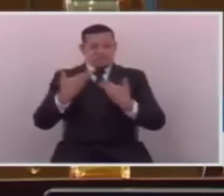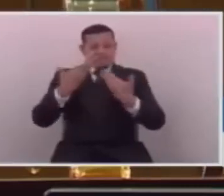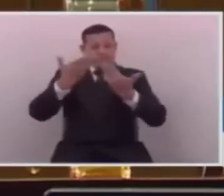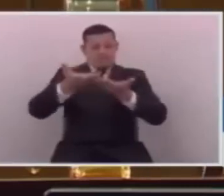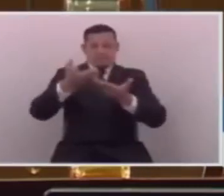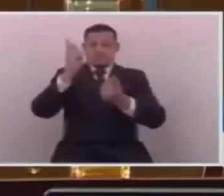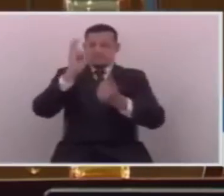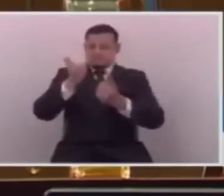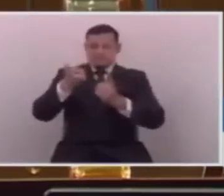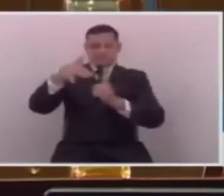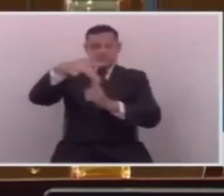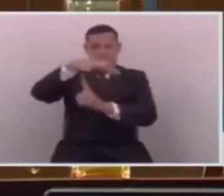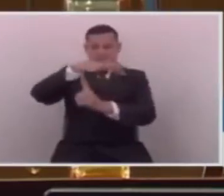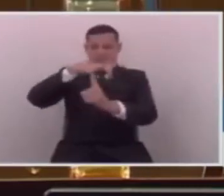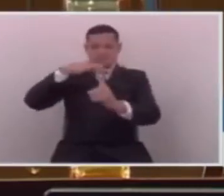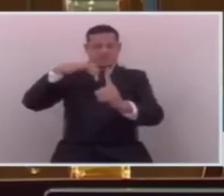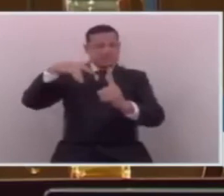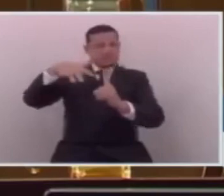las mismas condiciones.